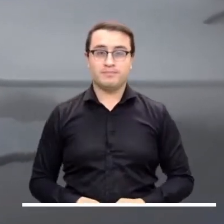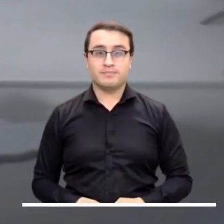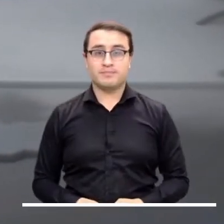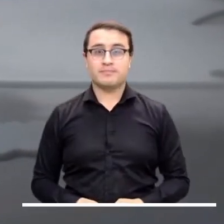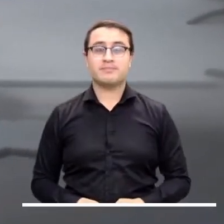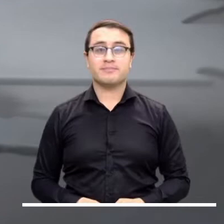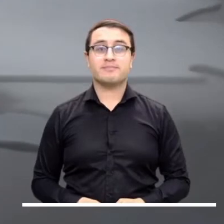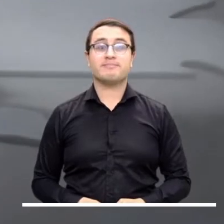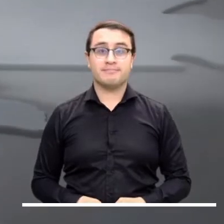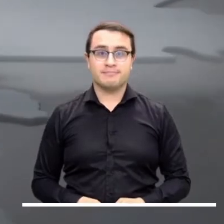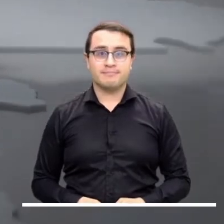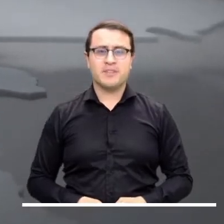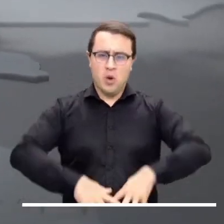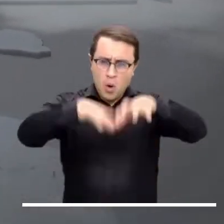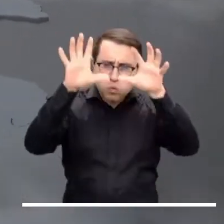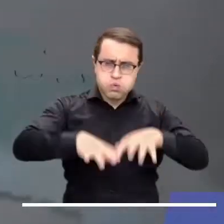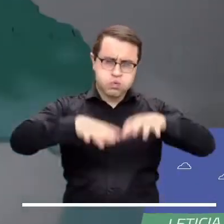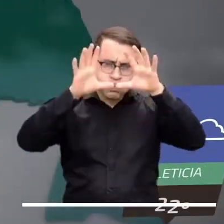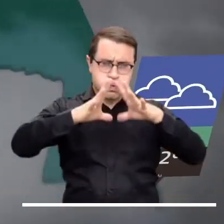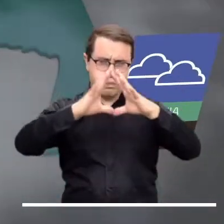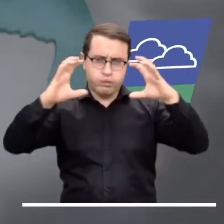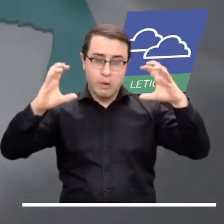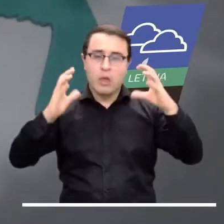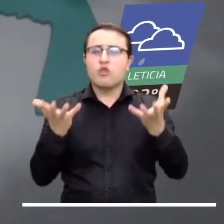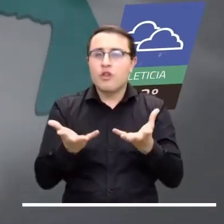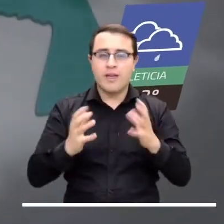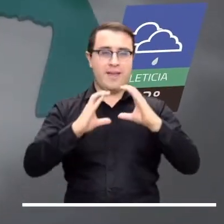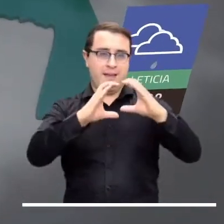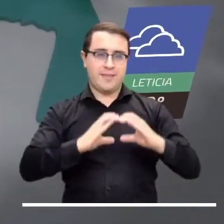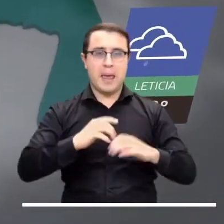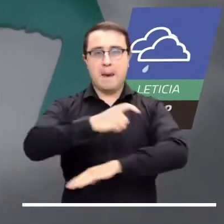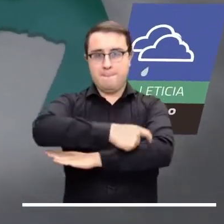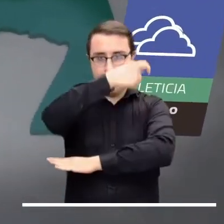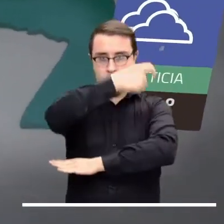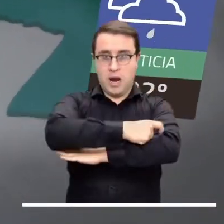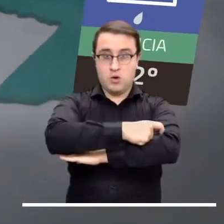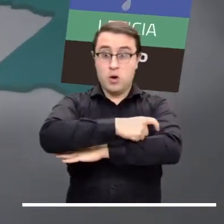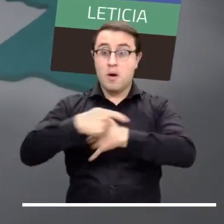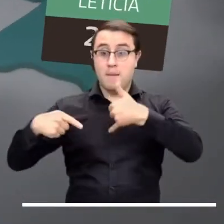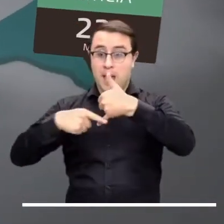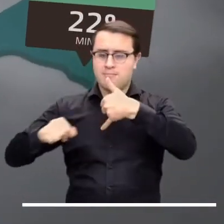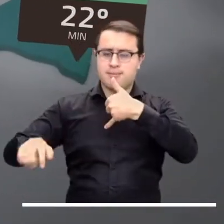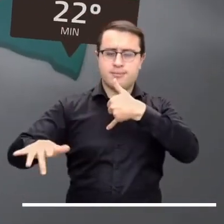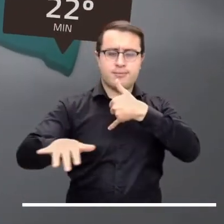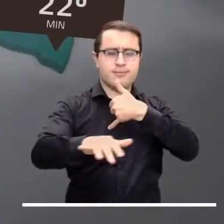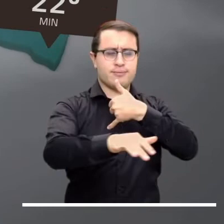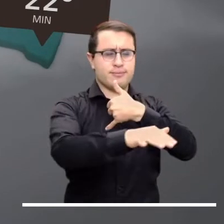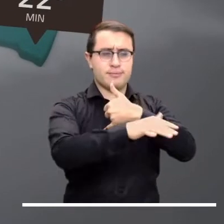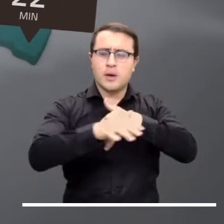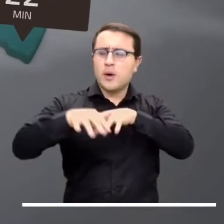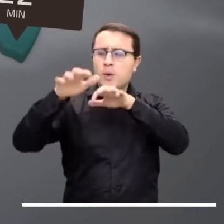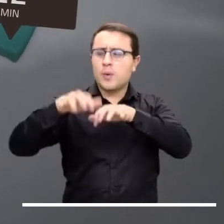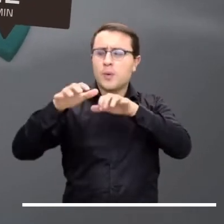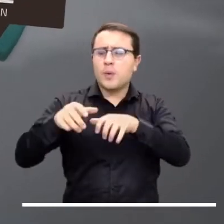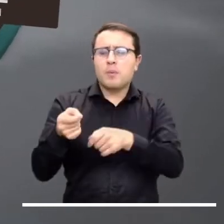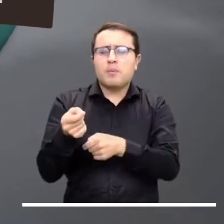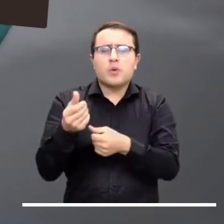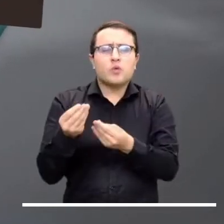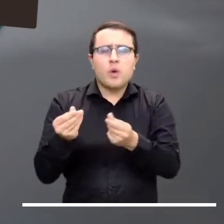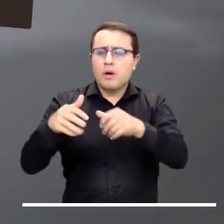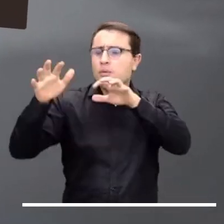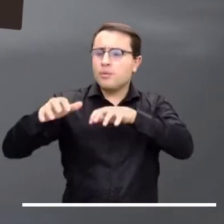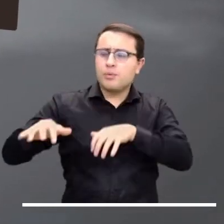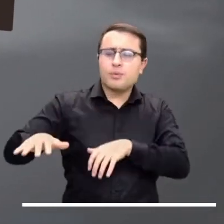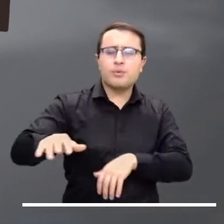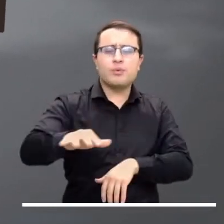Bichada y Meta. Jornada nublada y lluviosa se espera en Caquetá y Putumayo, mientras que precipitaciones menos intensas y